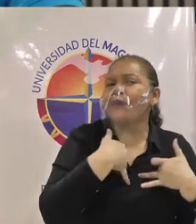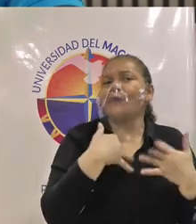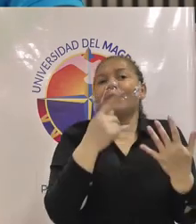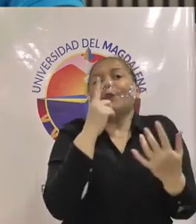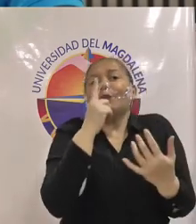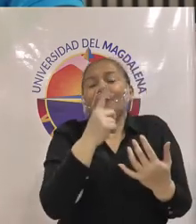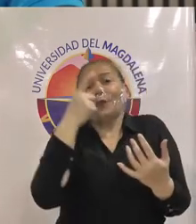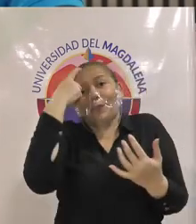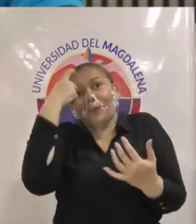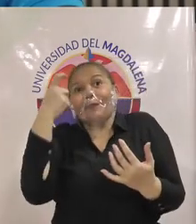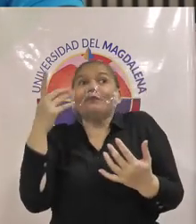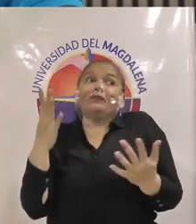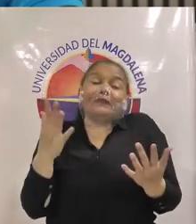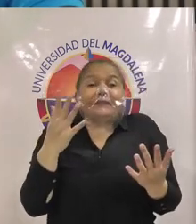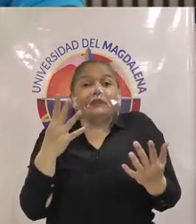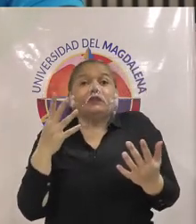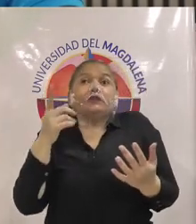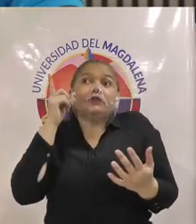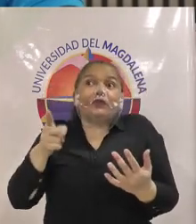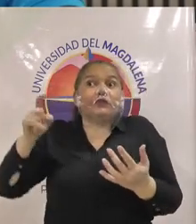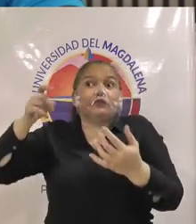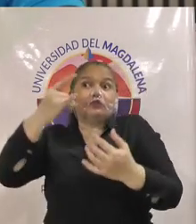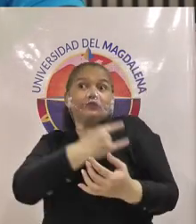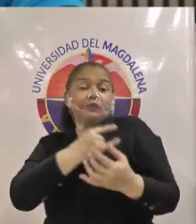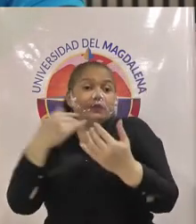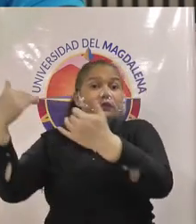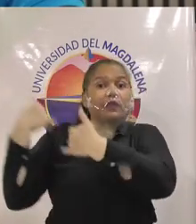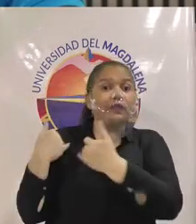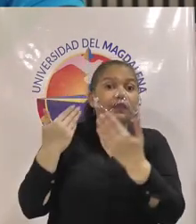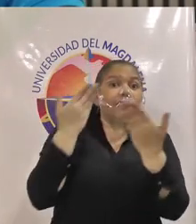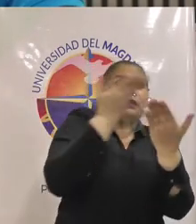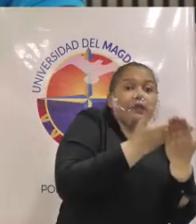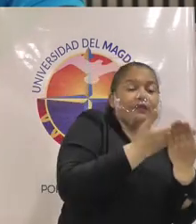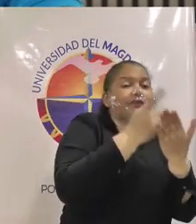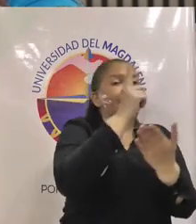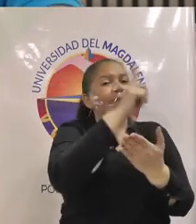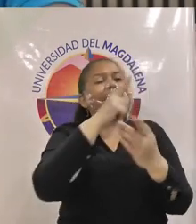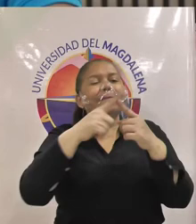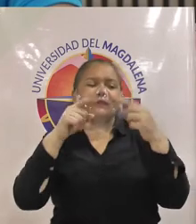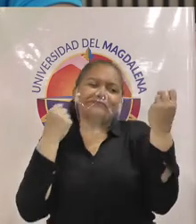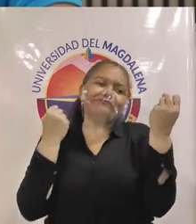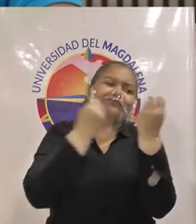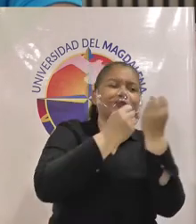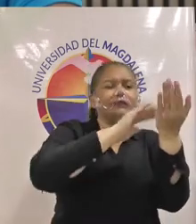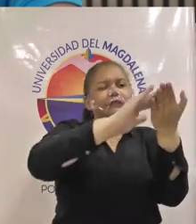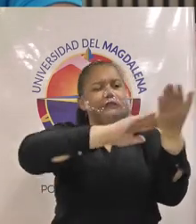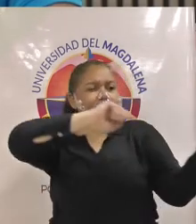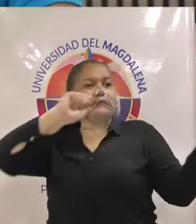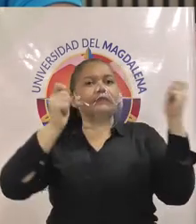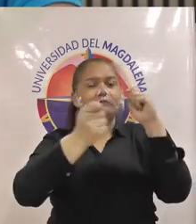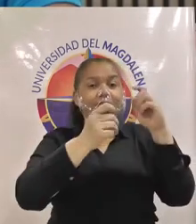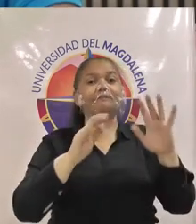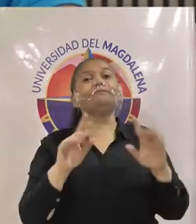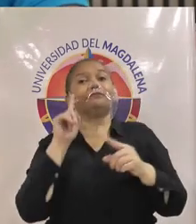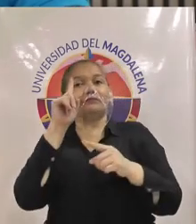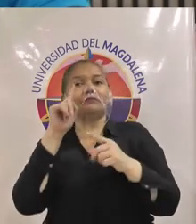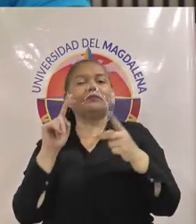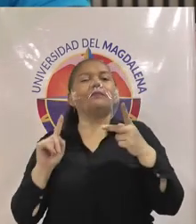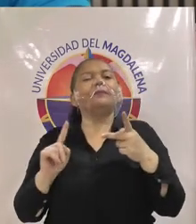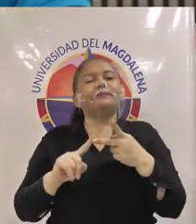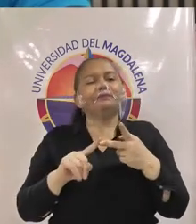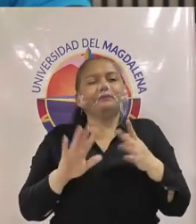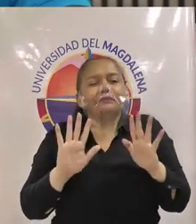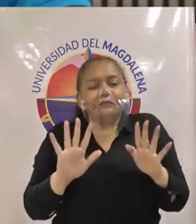compete pero si se debe comprometer a ayudarlos en ese sentido en ese mismo orden de idea debemos recordar que